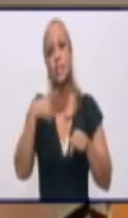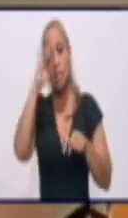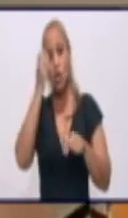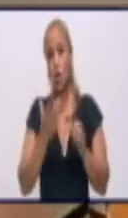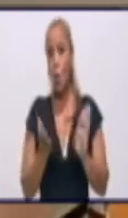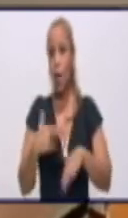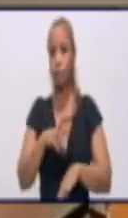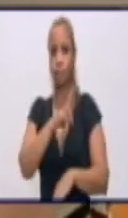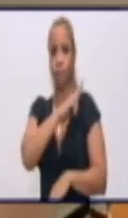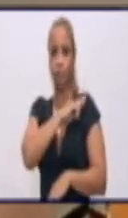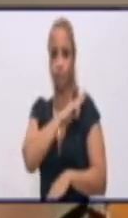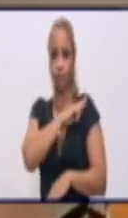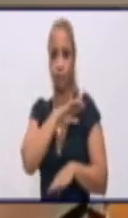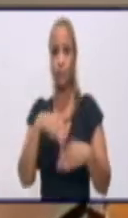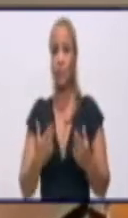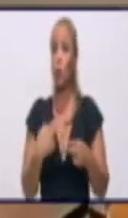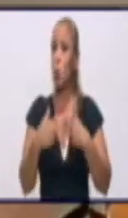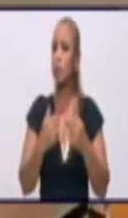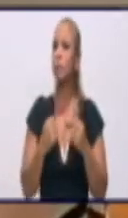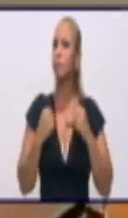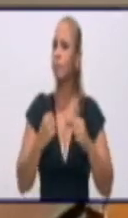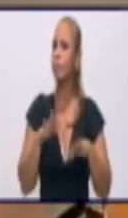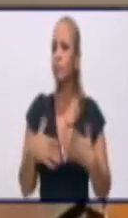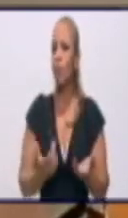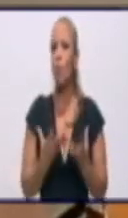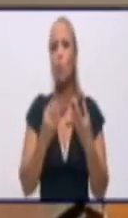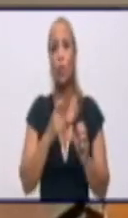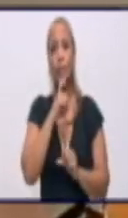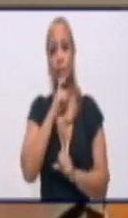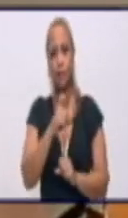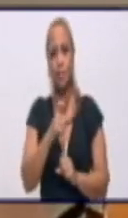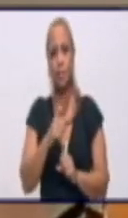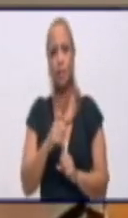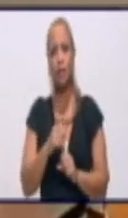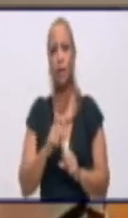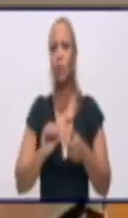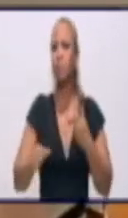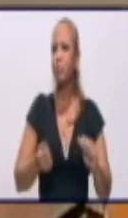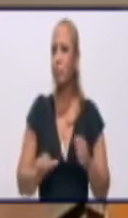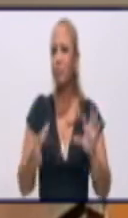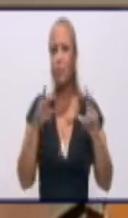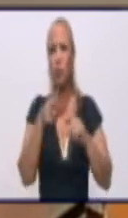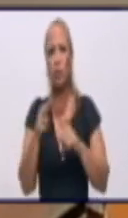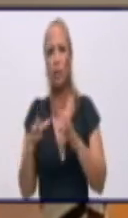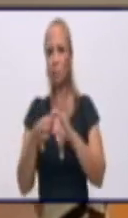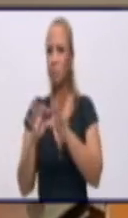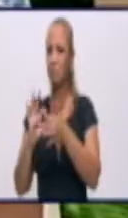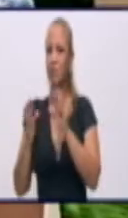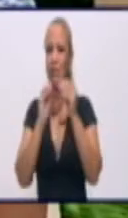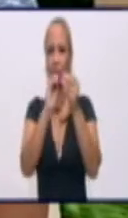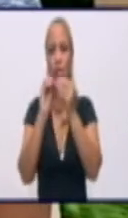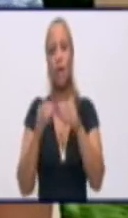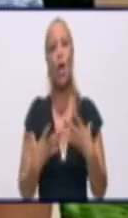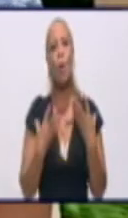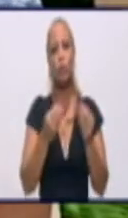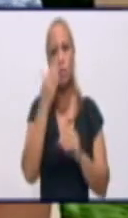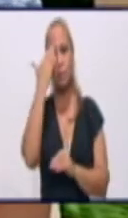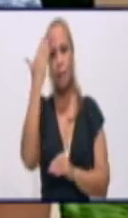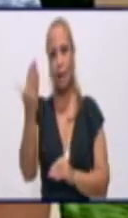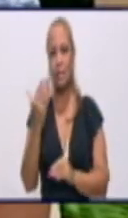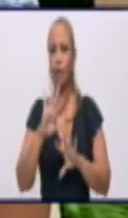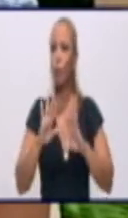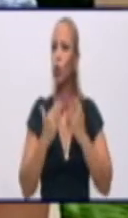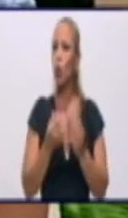responsables, si no aunamos esfuerzos, es muy difícil realmente cortar la cadena de transmisión. Doctora, muchísimas gracias por toda esta